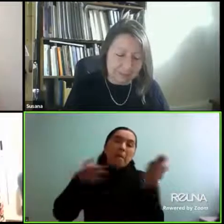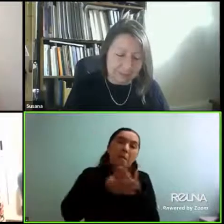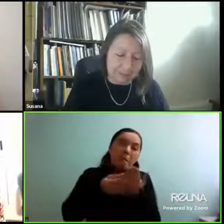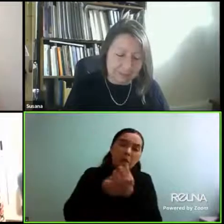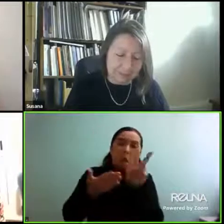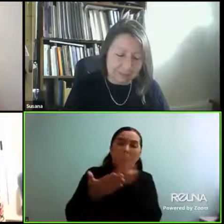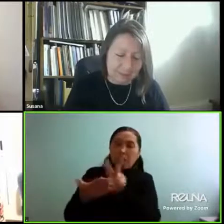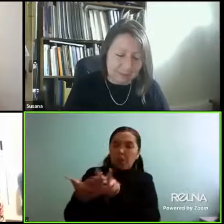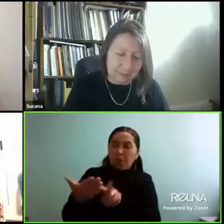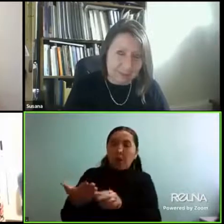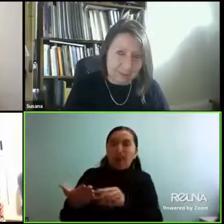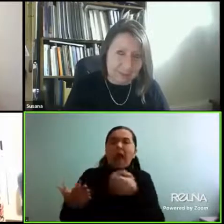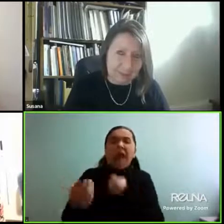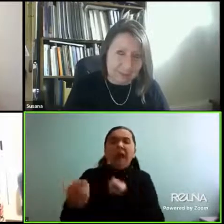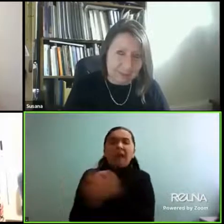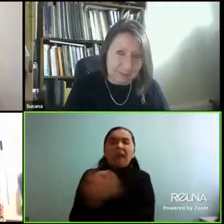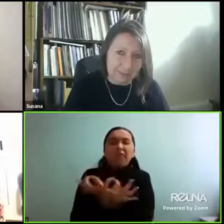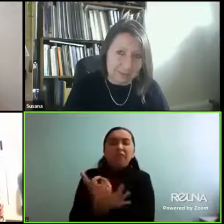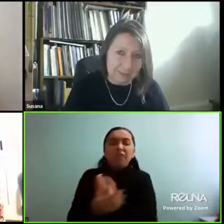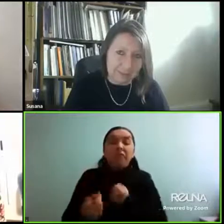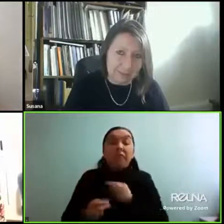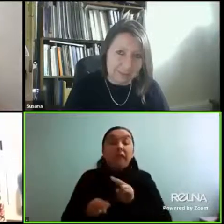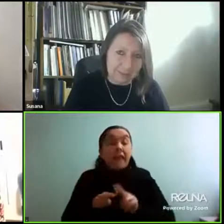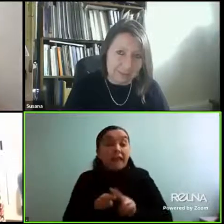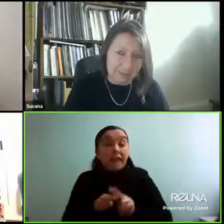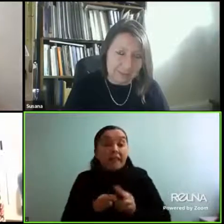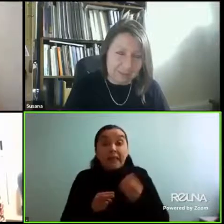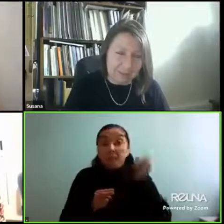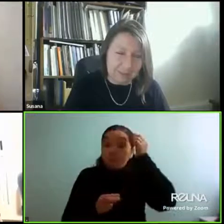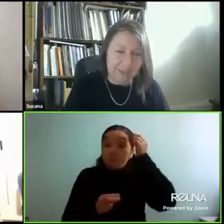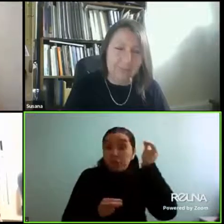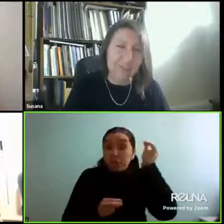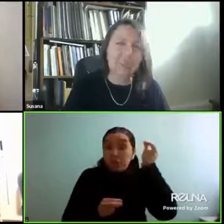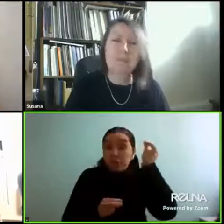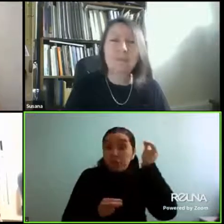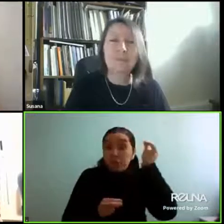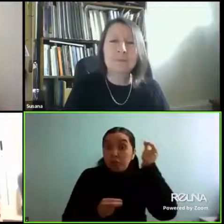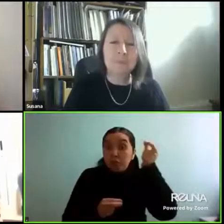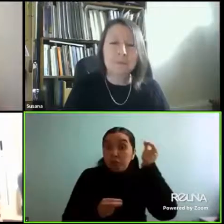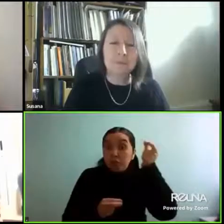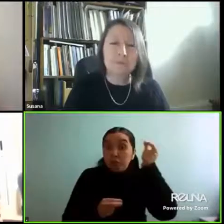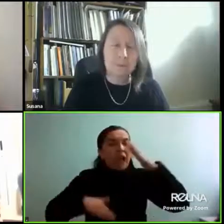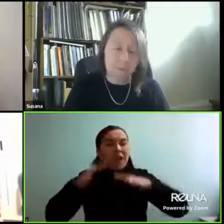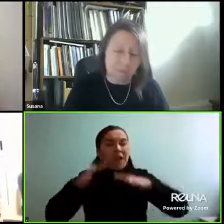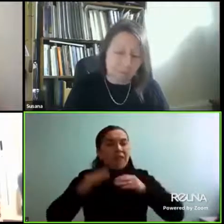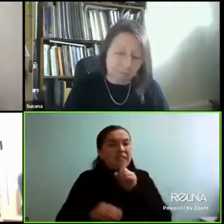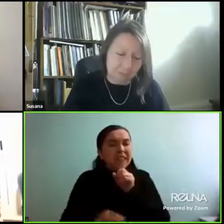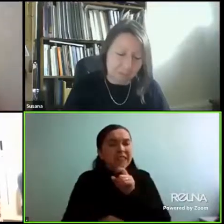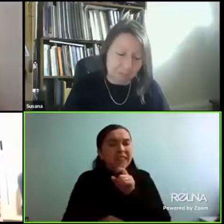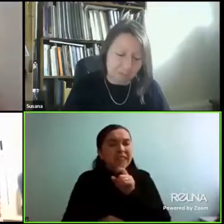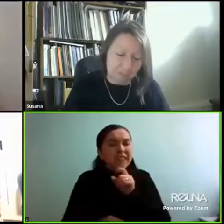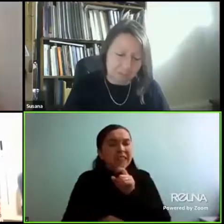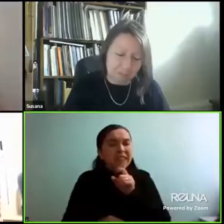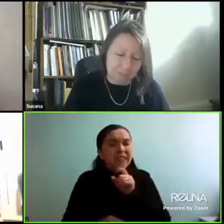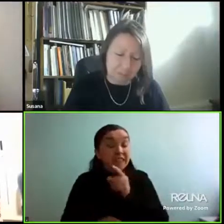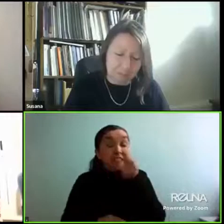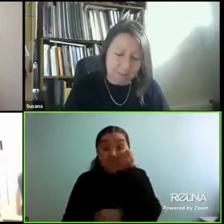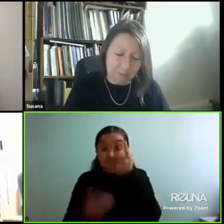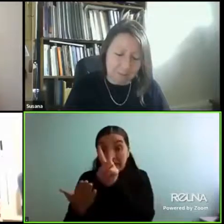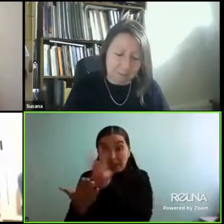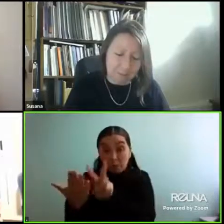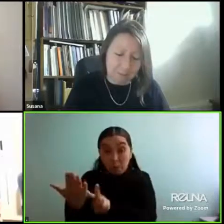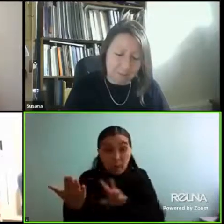son bien idealistas, que a veces es difícil entenderlo desde los contextos complejos que podemos tener.